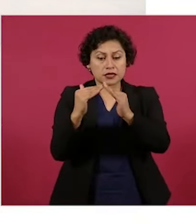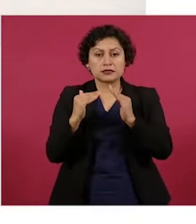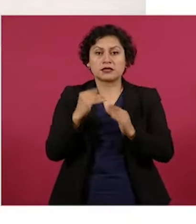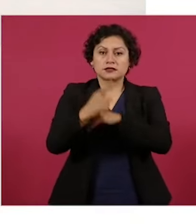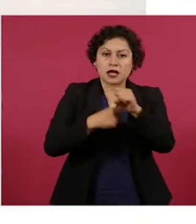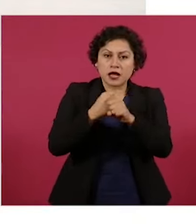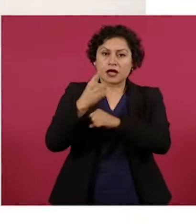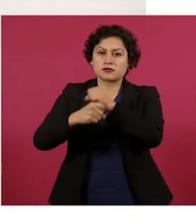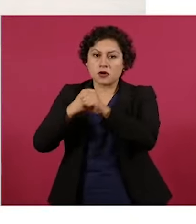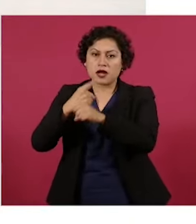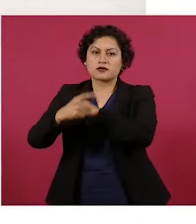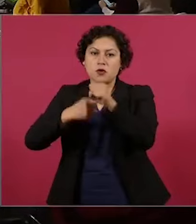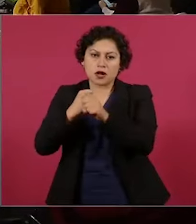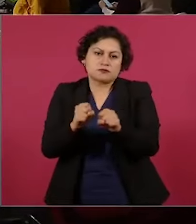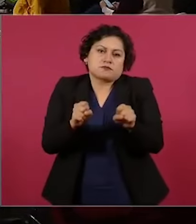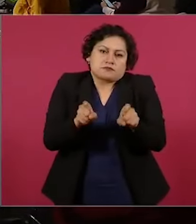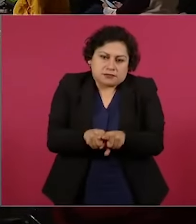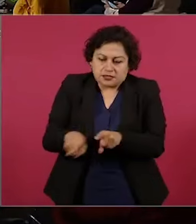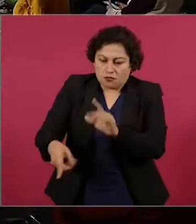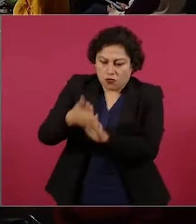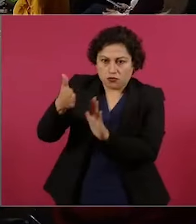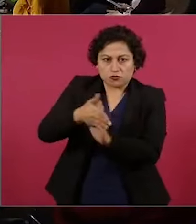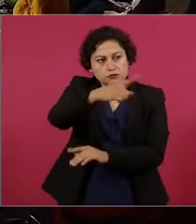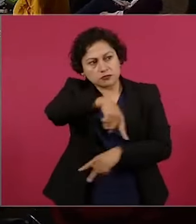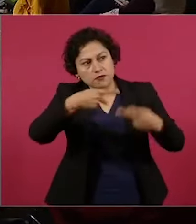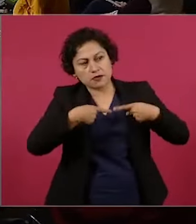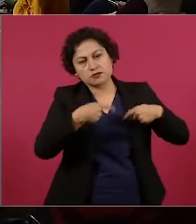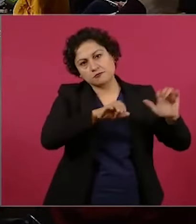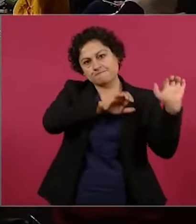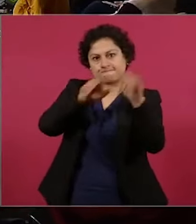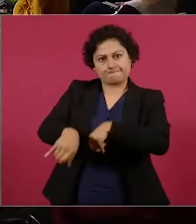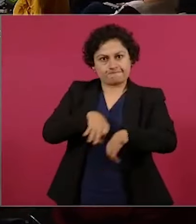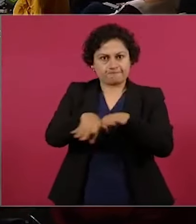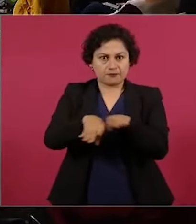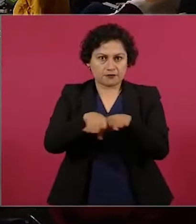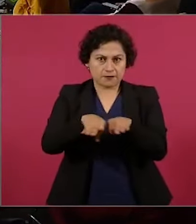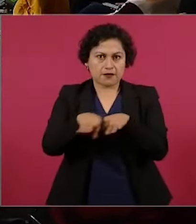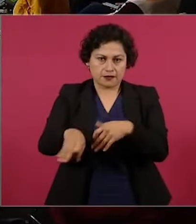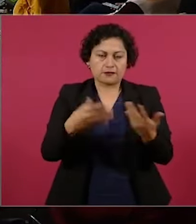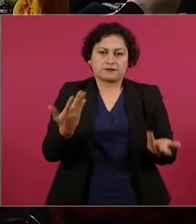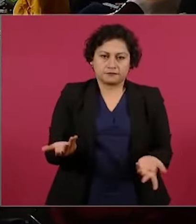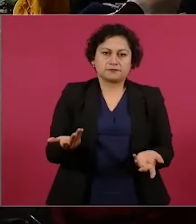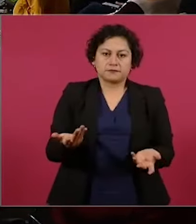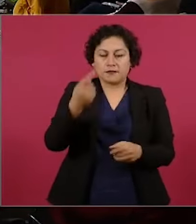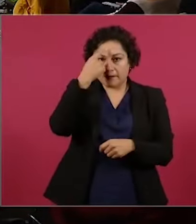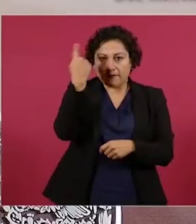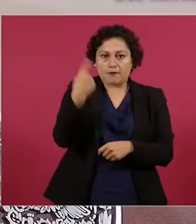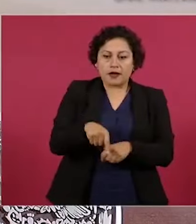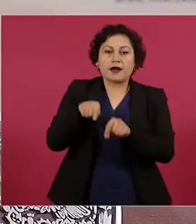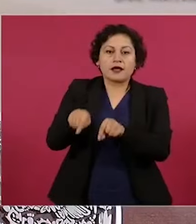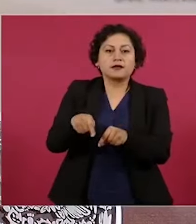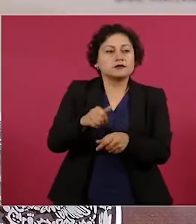de empleos en el sector de la construcción, trabajadoras, trabajadores que estarían construyendo las viviendas que México